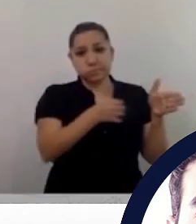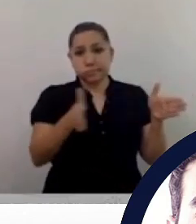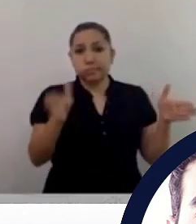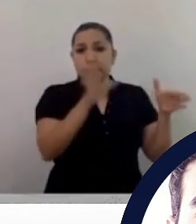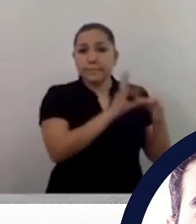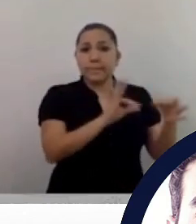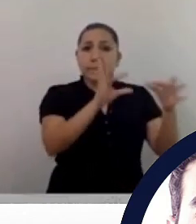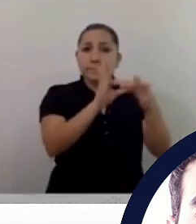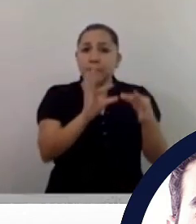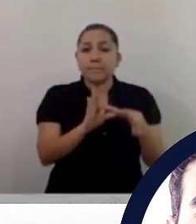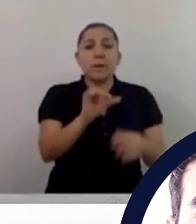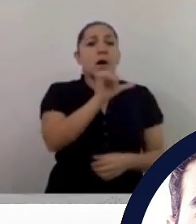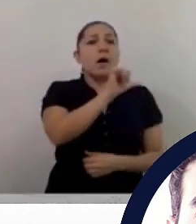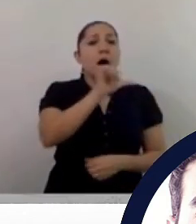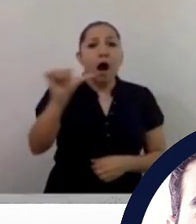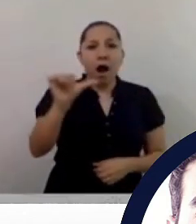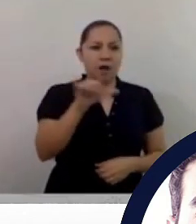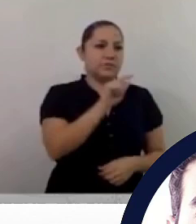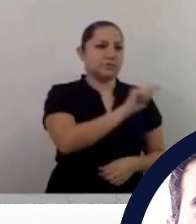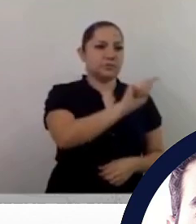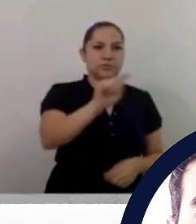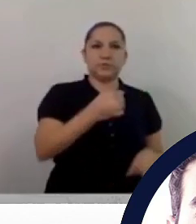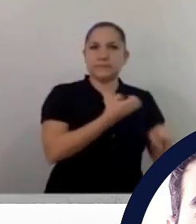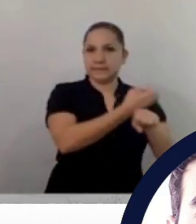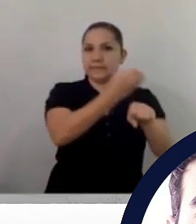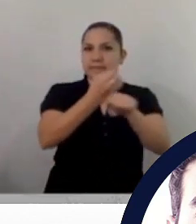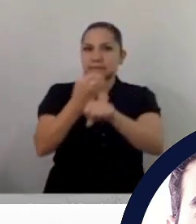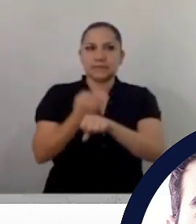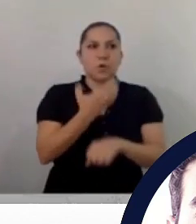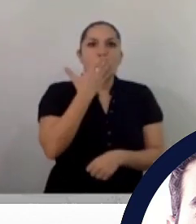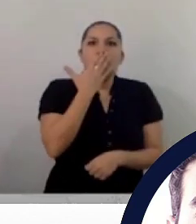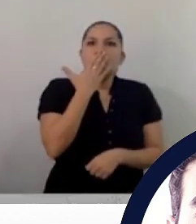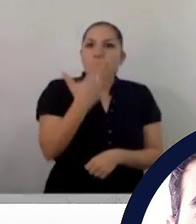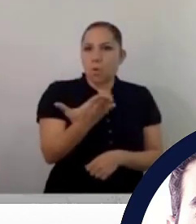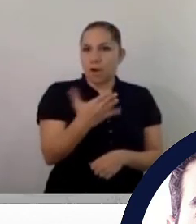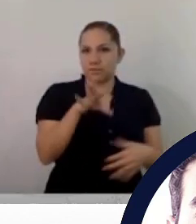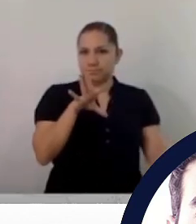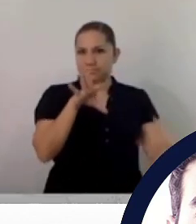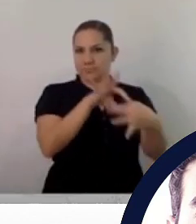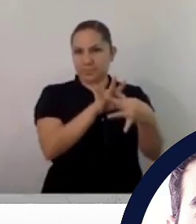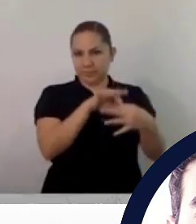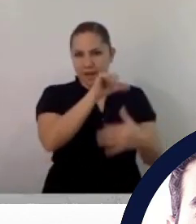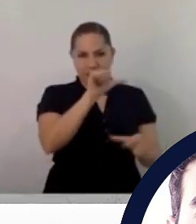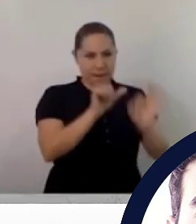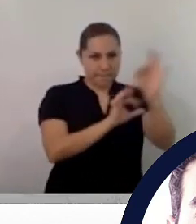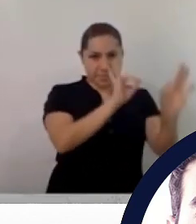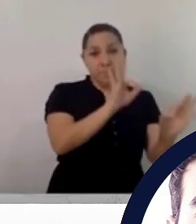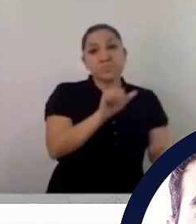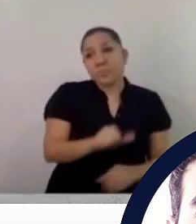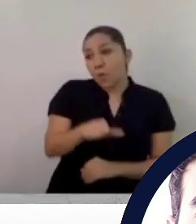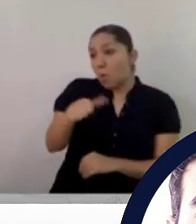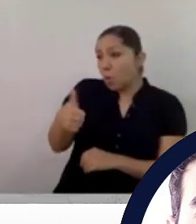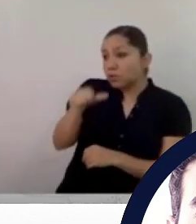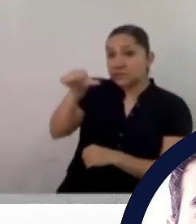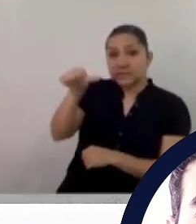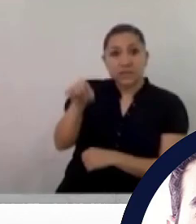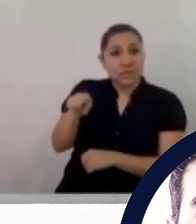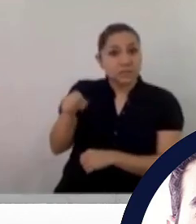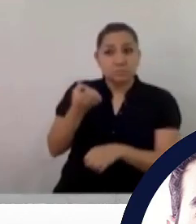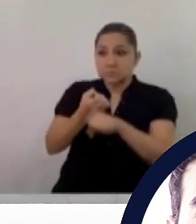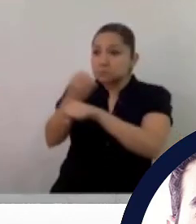Entonces no contiene la última actualización. Pero tratamos de que esto demuestre un poco los